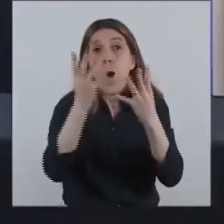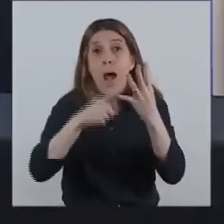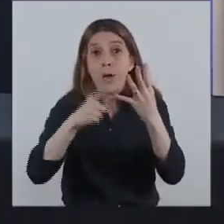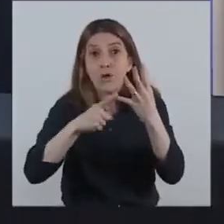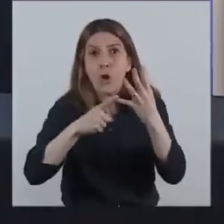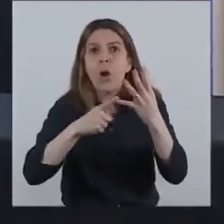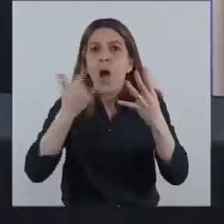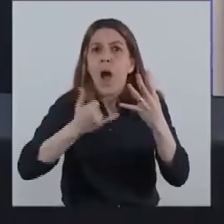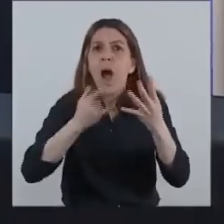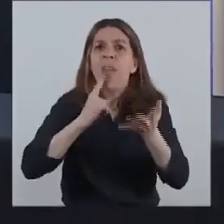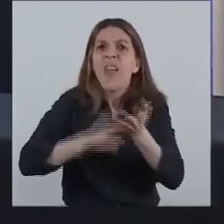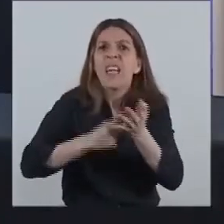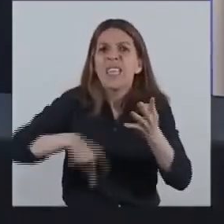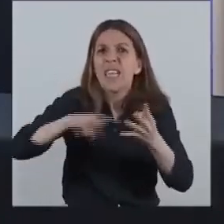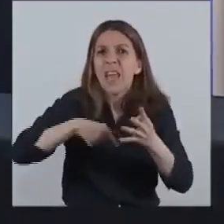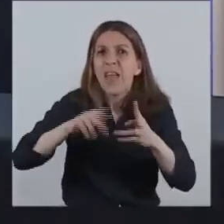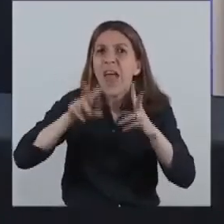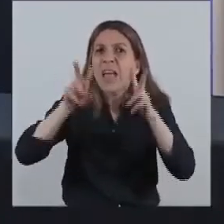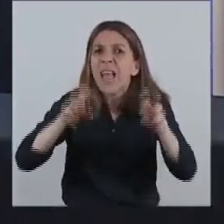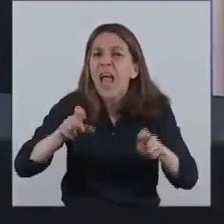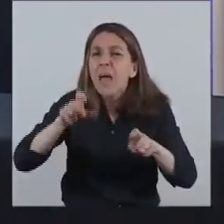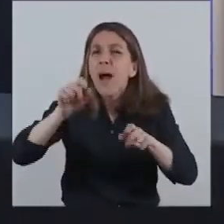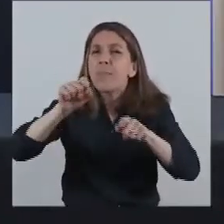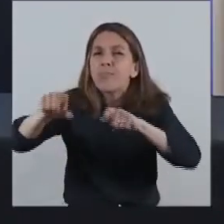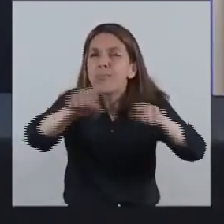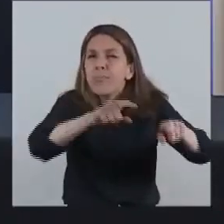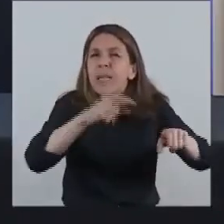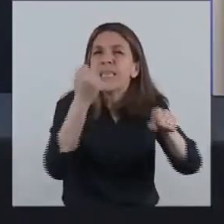vinculadas al sector agroindustrial.